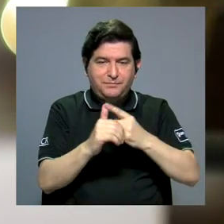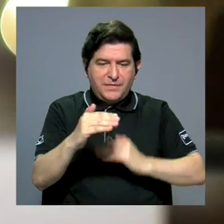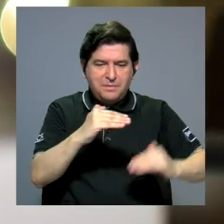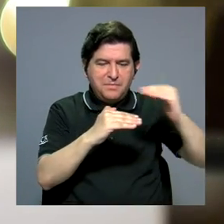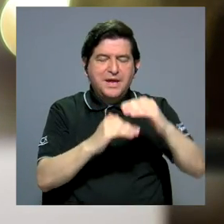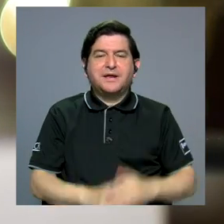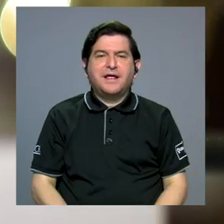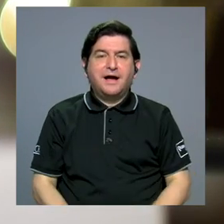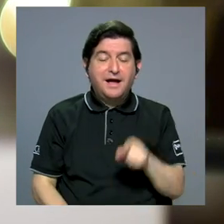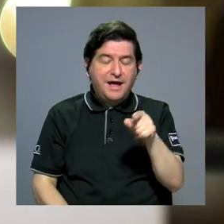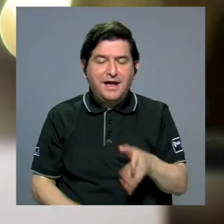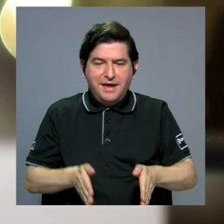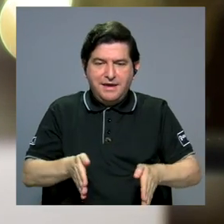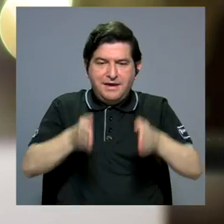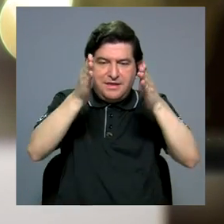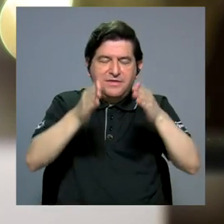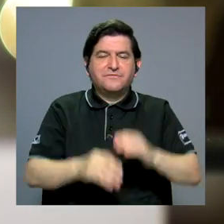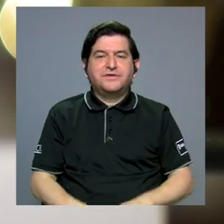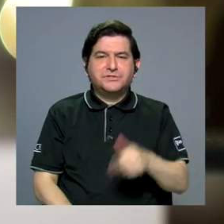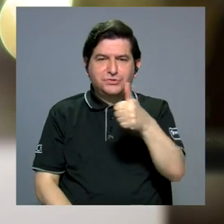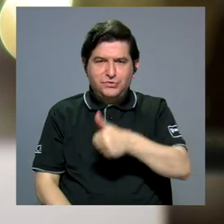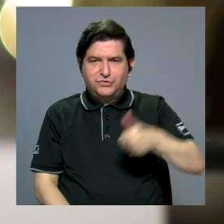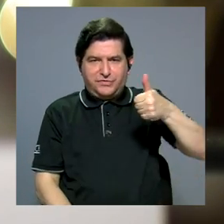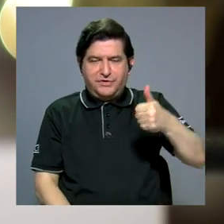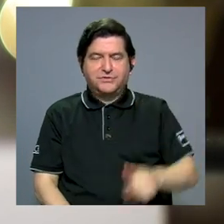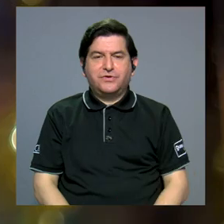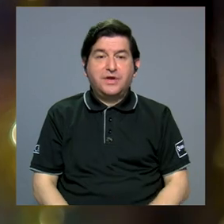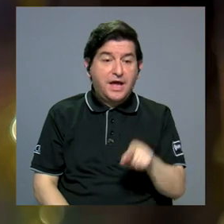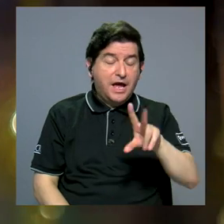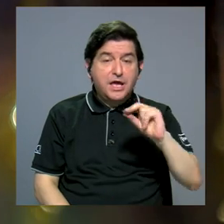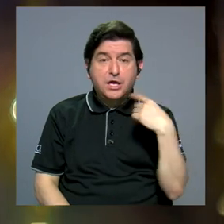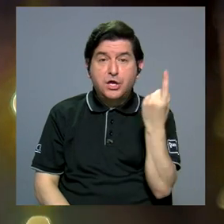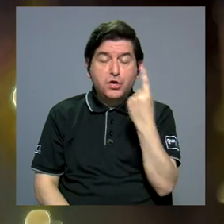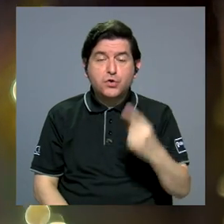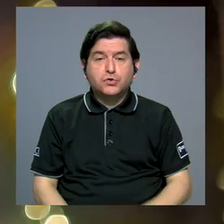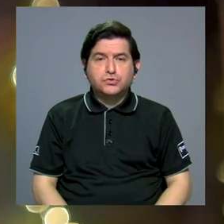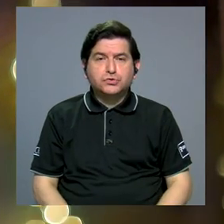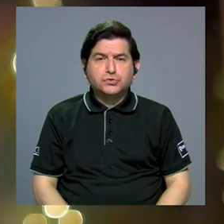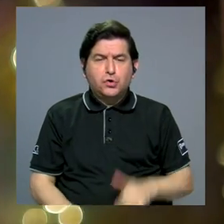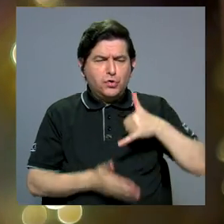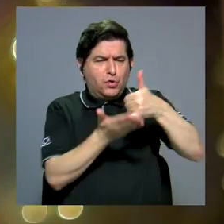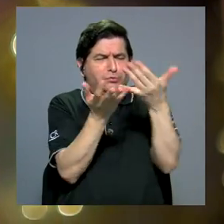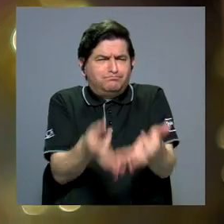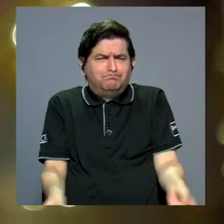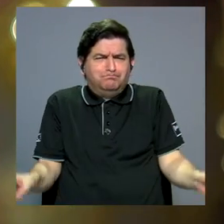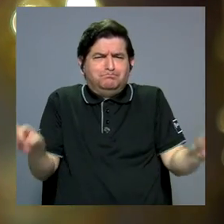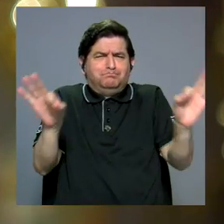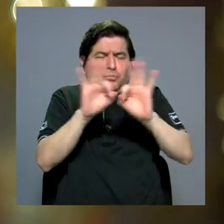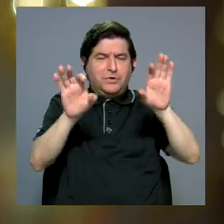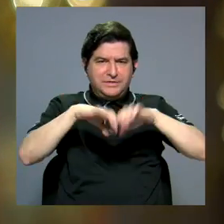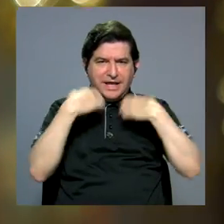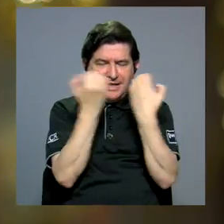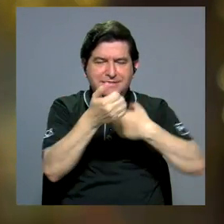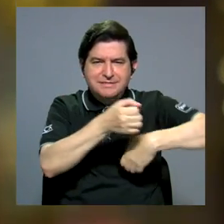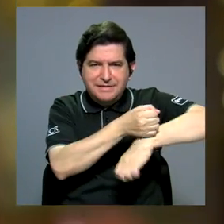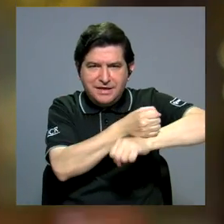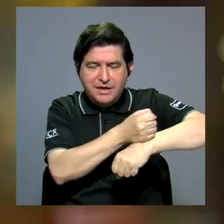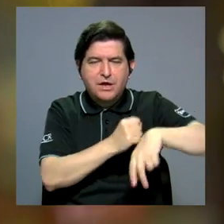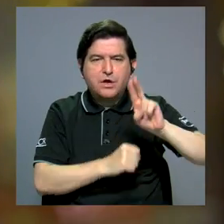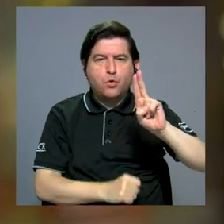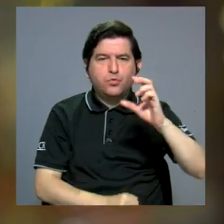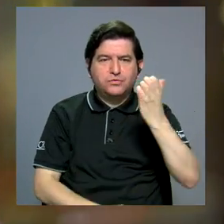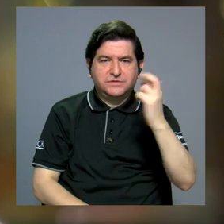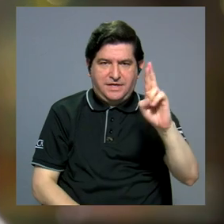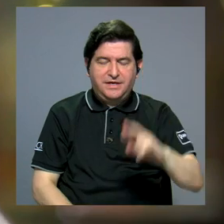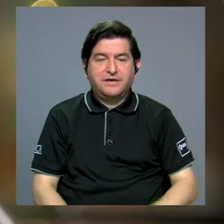piso del edificio de rectoría. En ella, no solo están los trofeos más significativos del equipo de fútbol de la